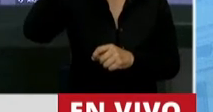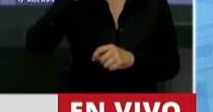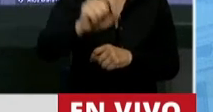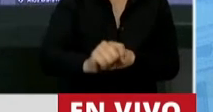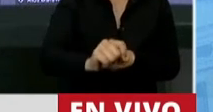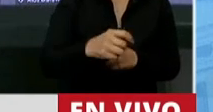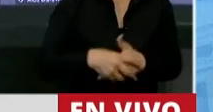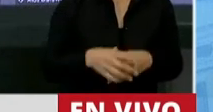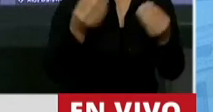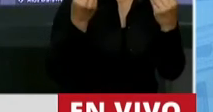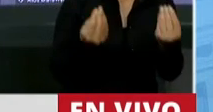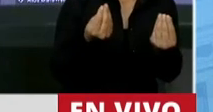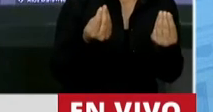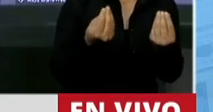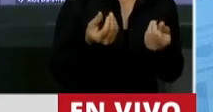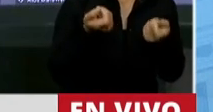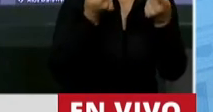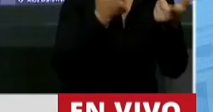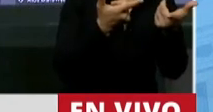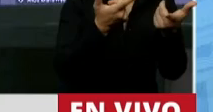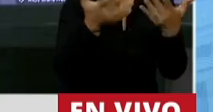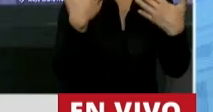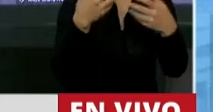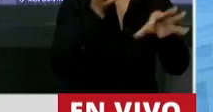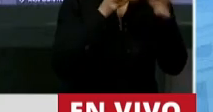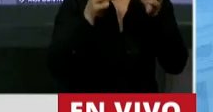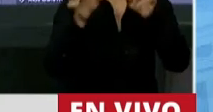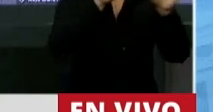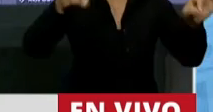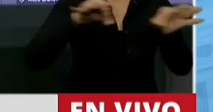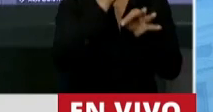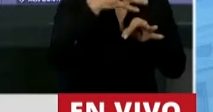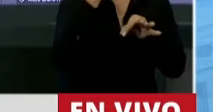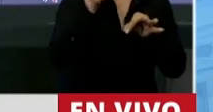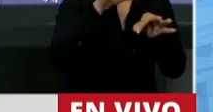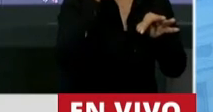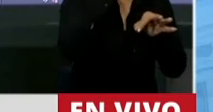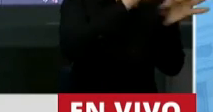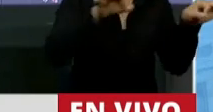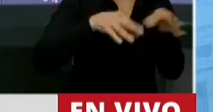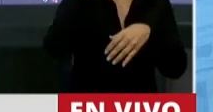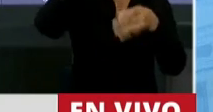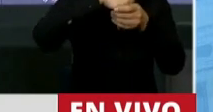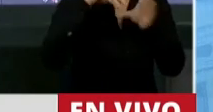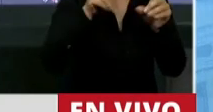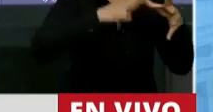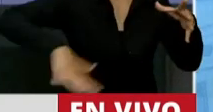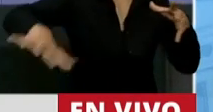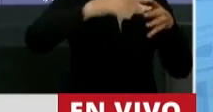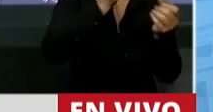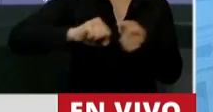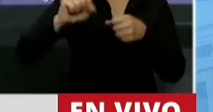el loteo de 140 hectáreas que están dentro del centro de esquí